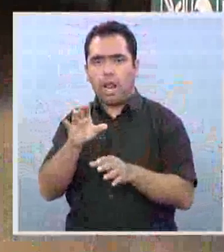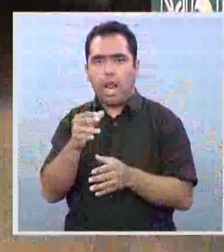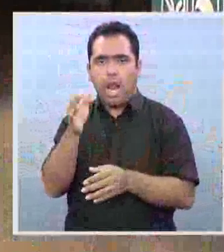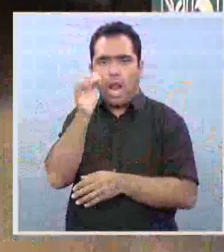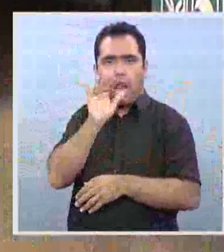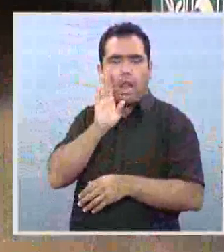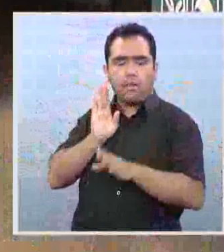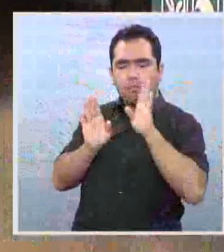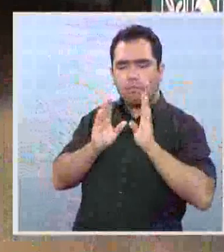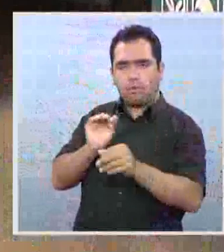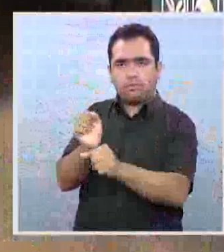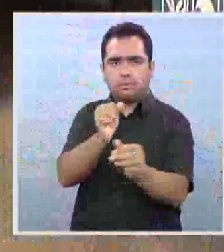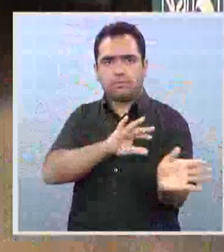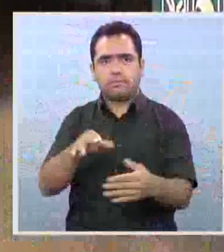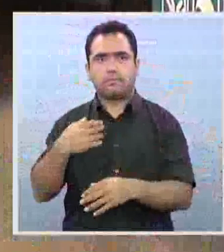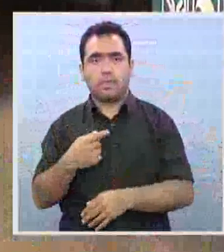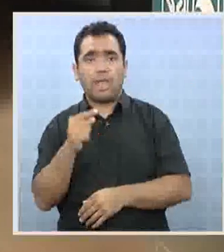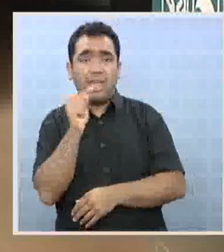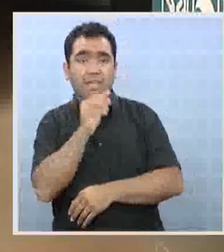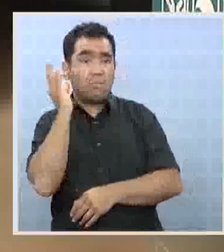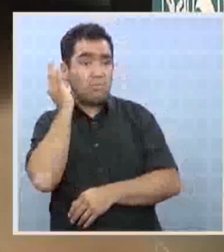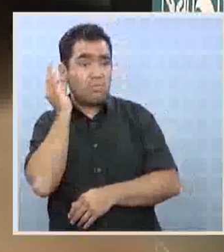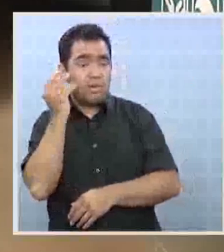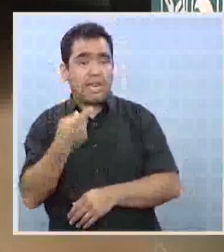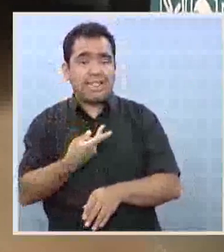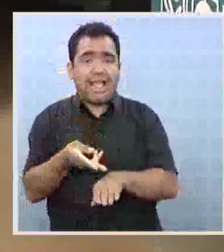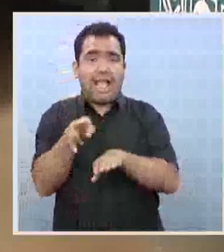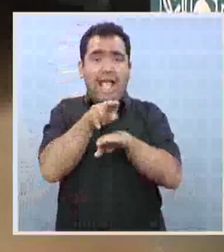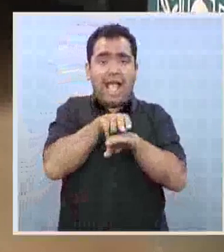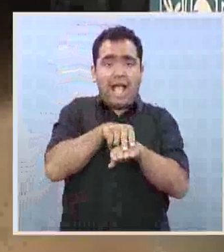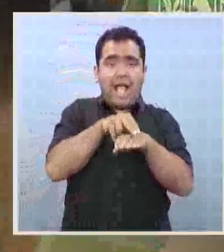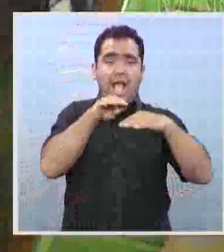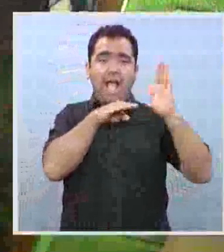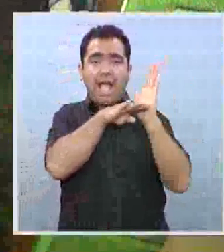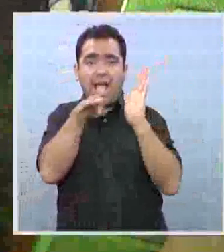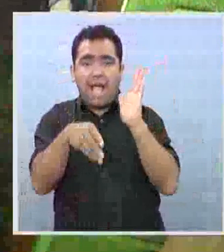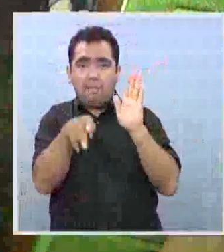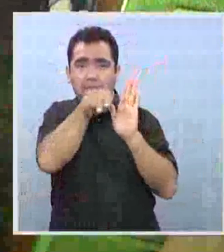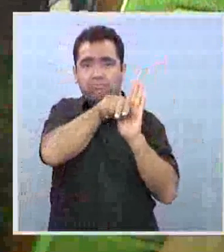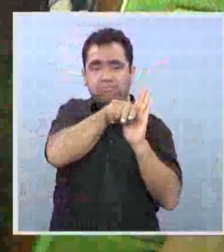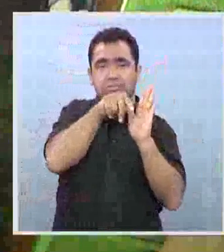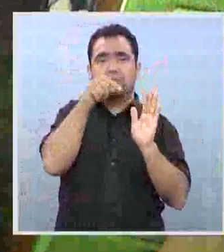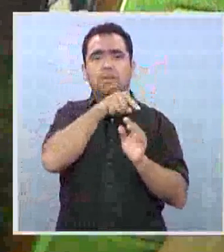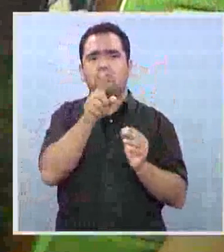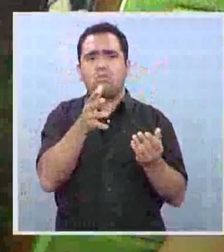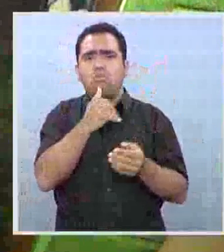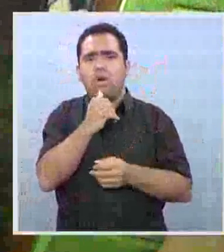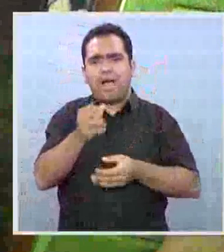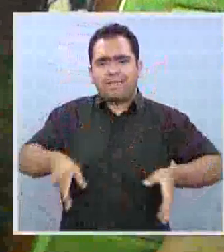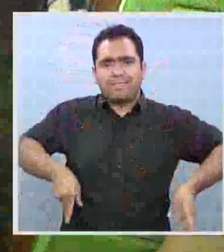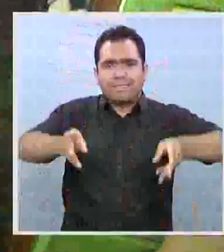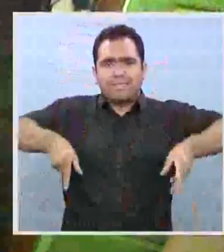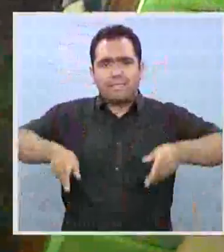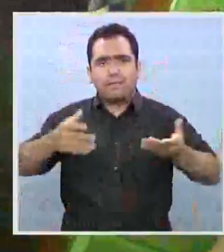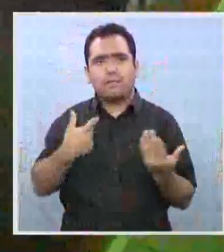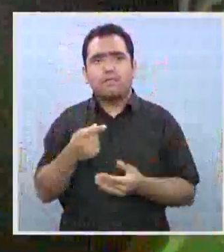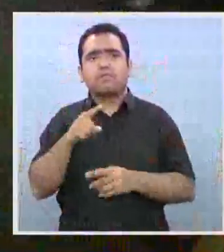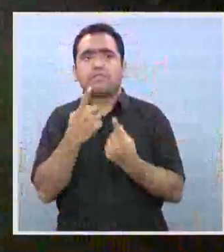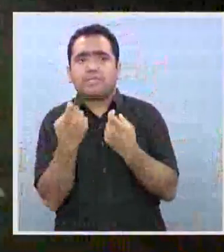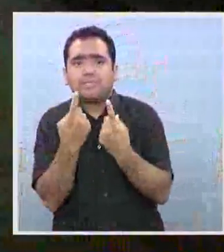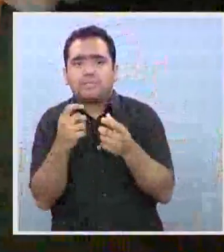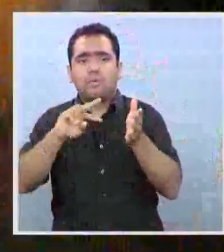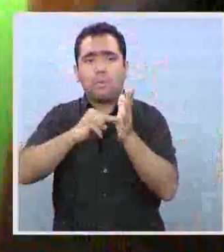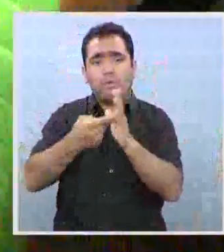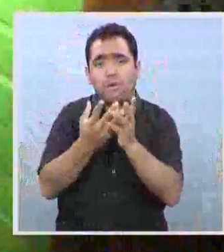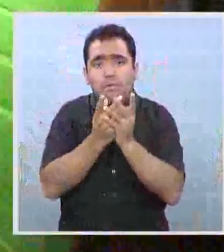lugar. Ella está en cama, no está ni siquiera sentada en la silla de ruedas, cómo poderla sacar. Entonces, eso es lo que